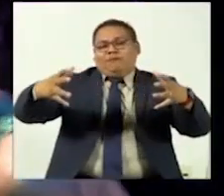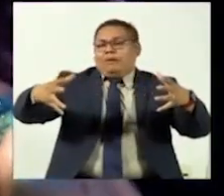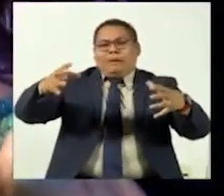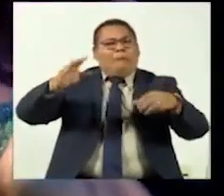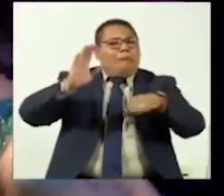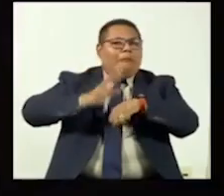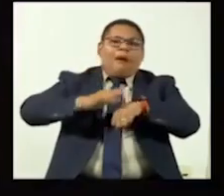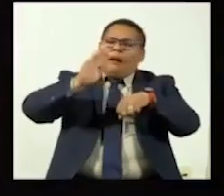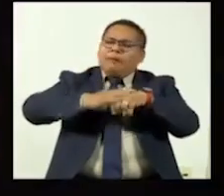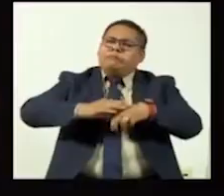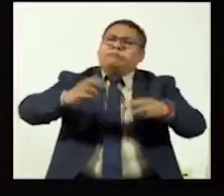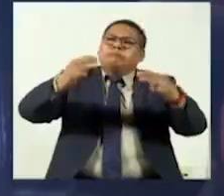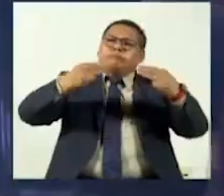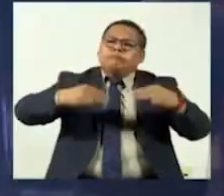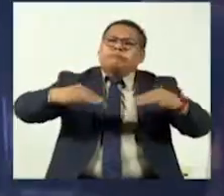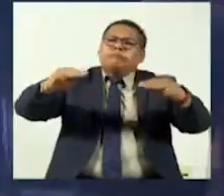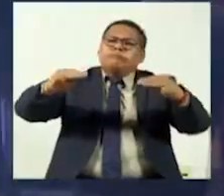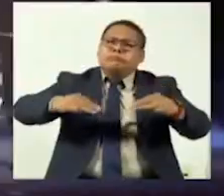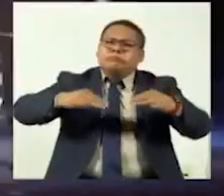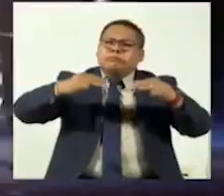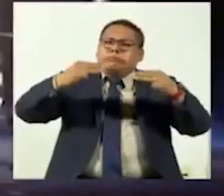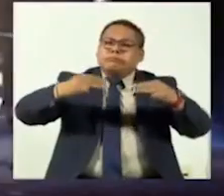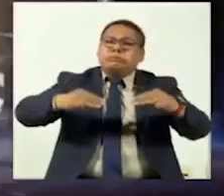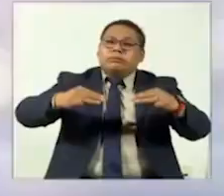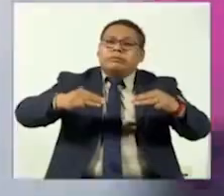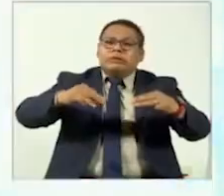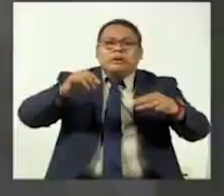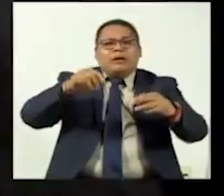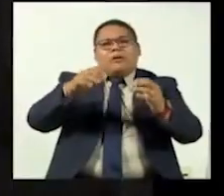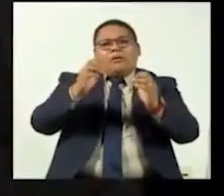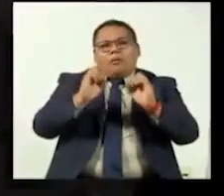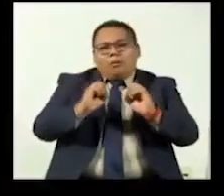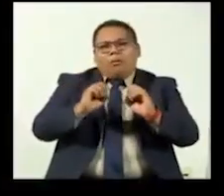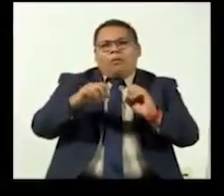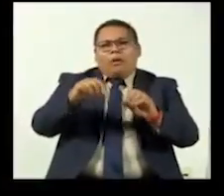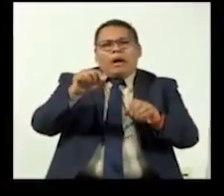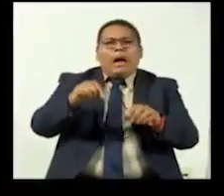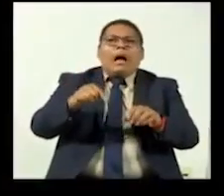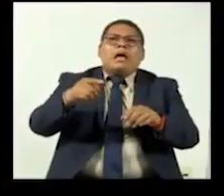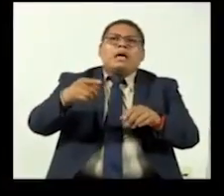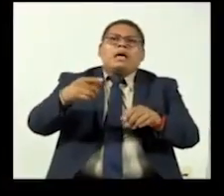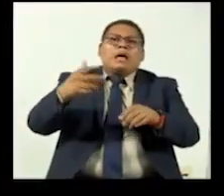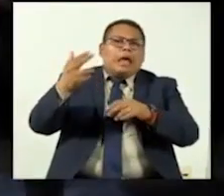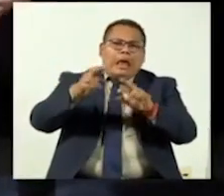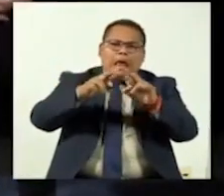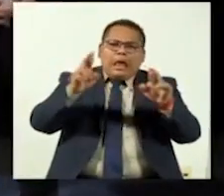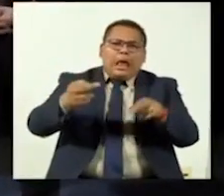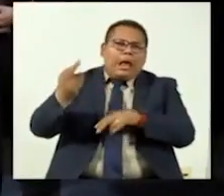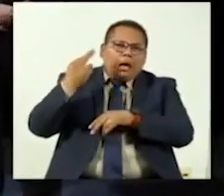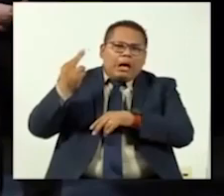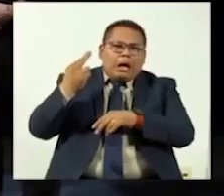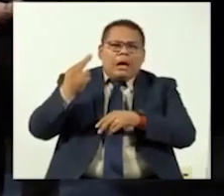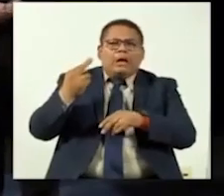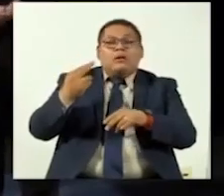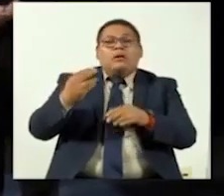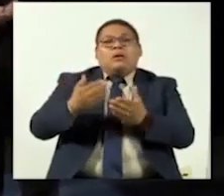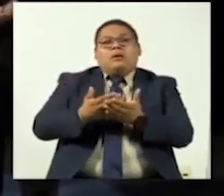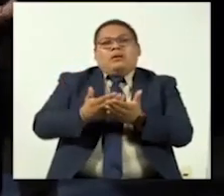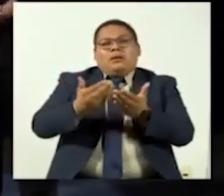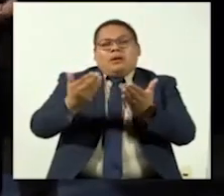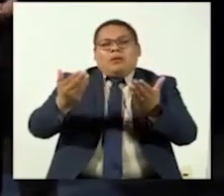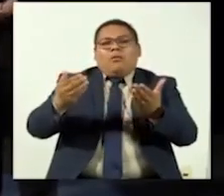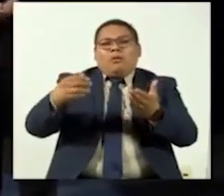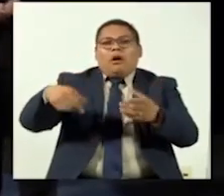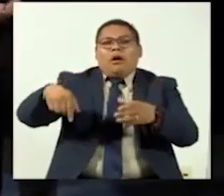o determinaban los charts o qué era lo que se escuchaba, etc. Ahora, dentro de la